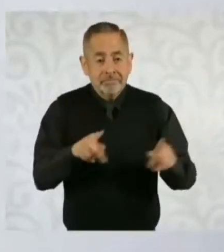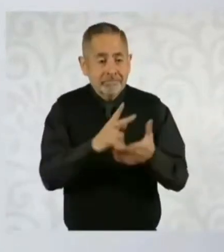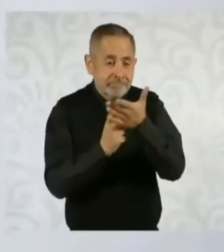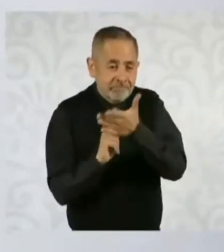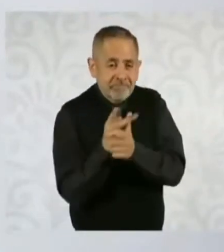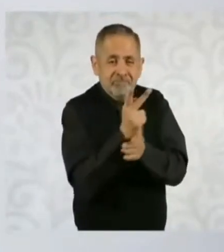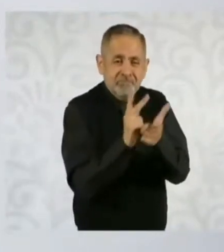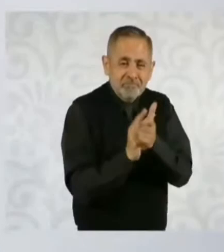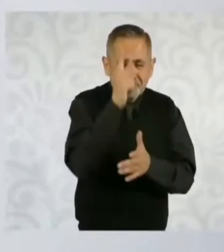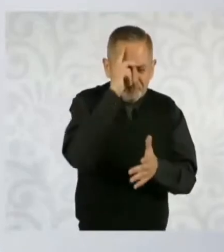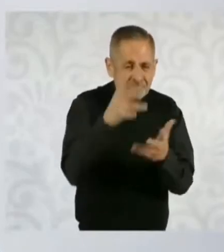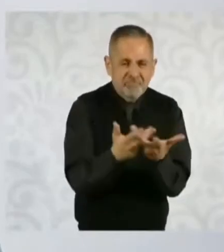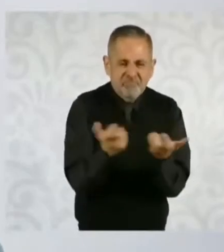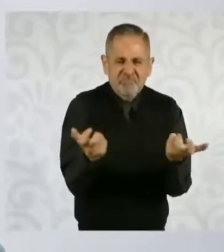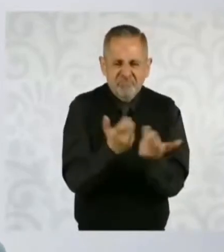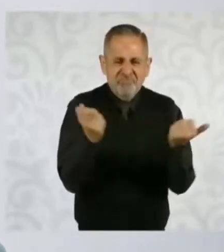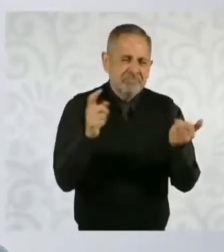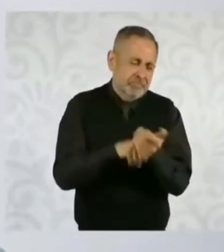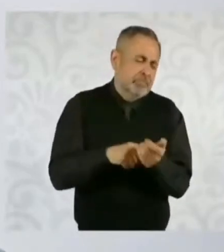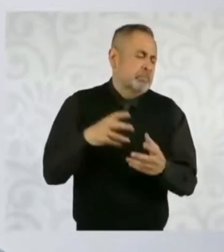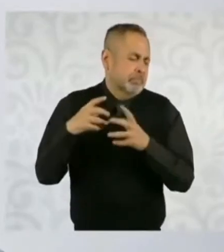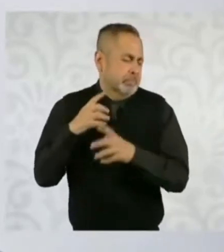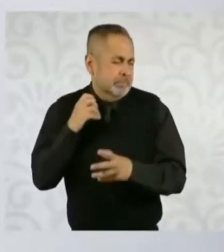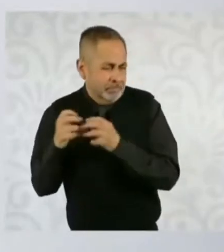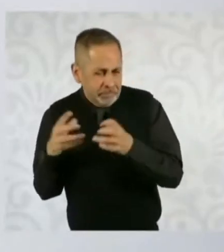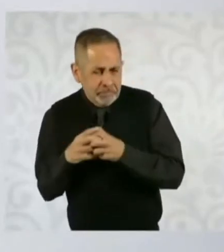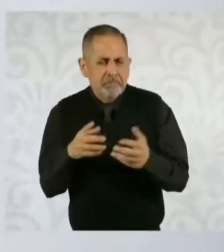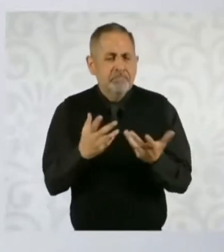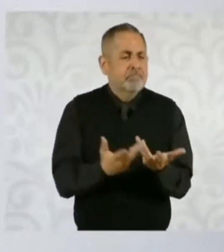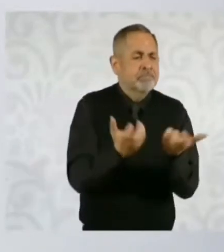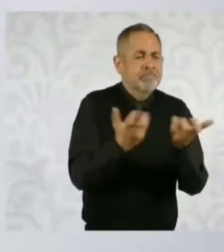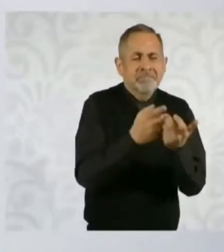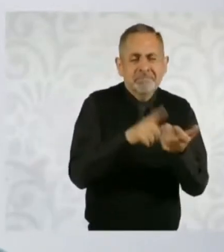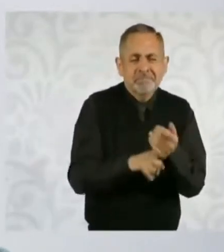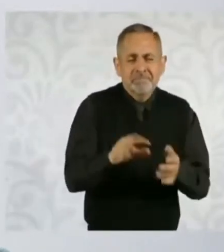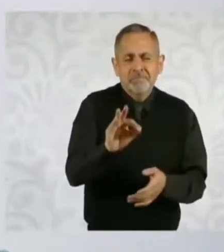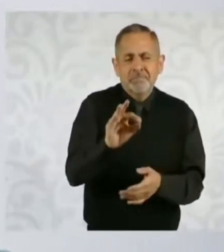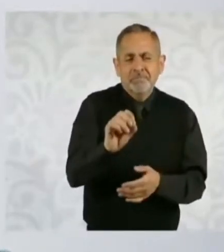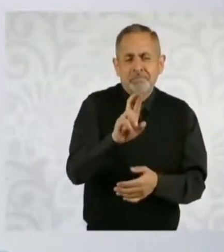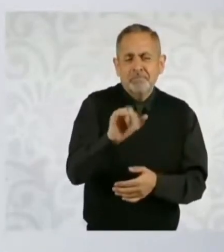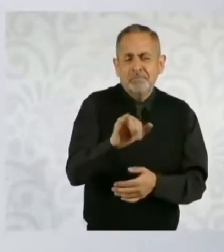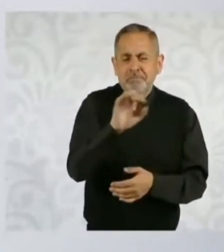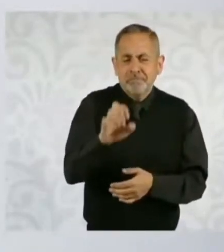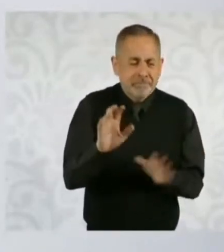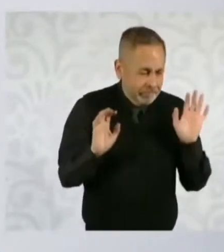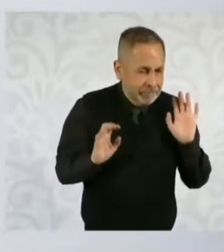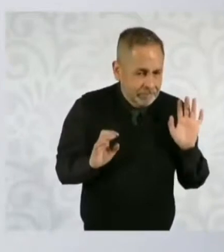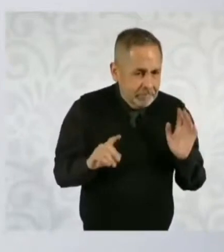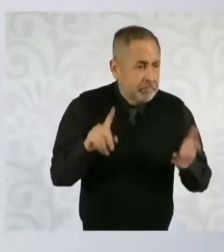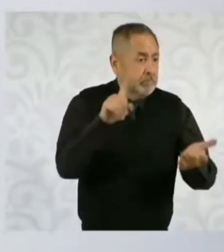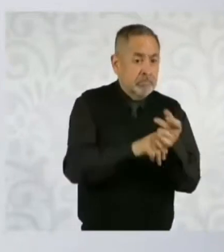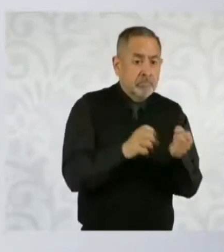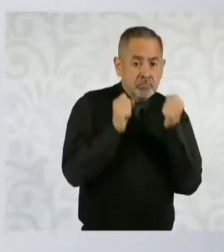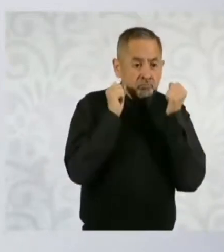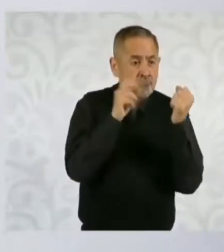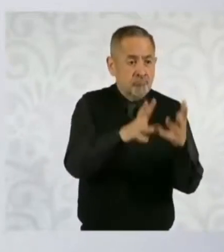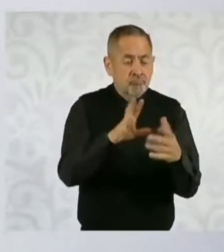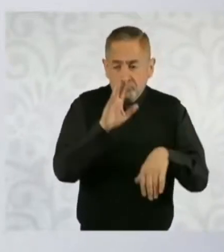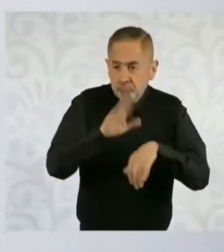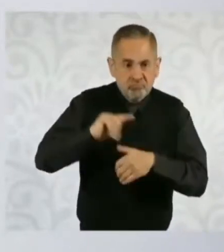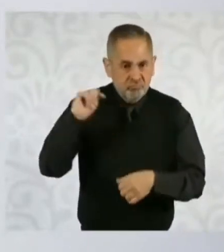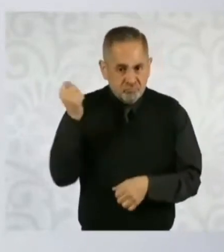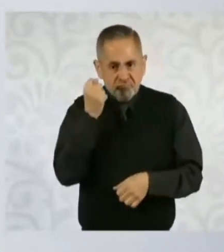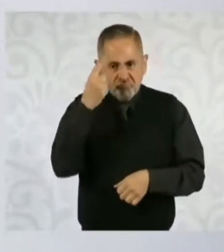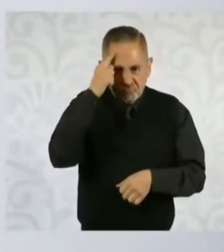entre otras, pero principalmente de forraje, no están tecnificados muchos de los riegos